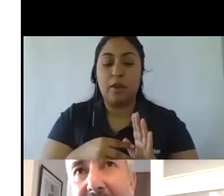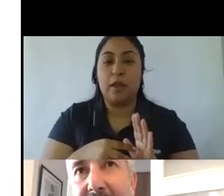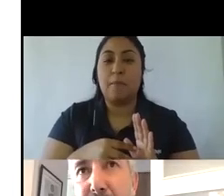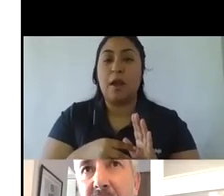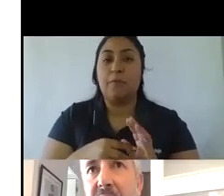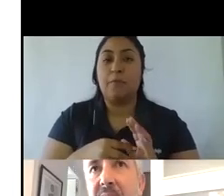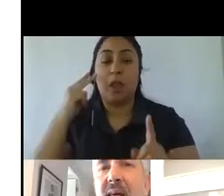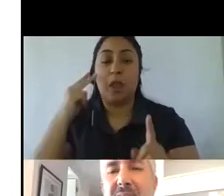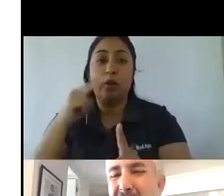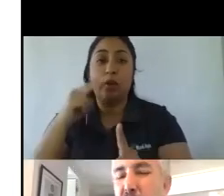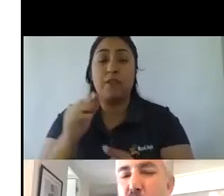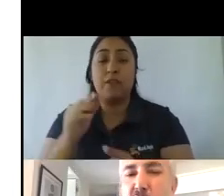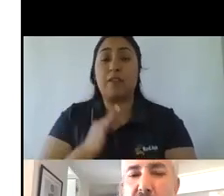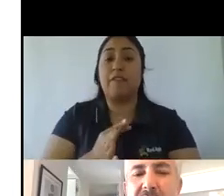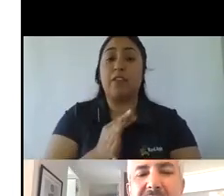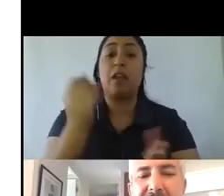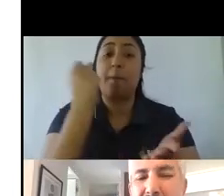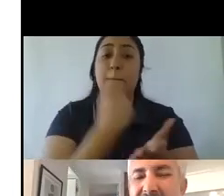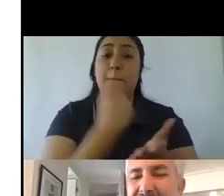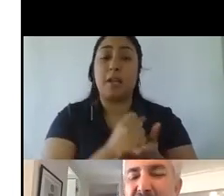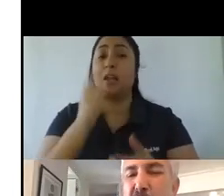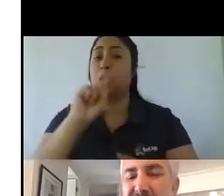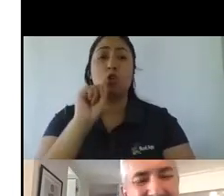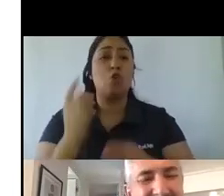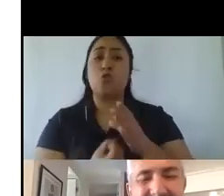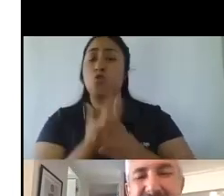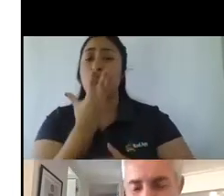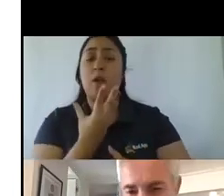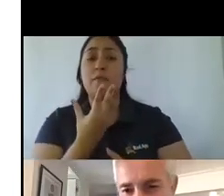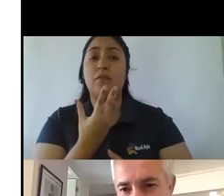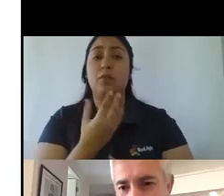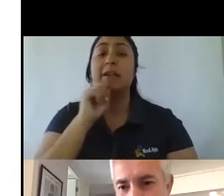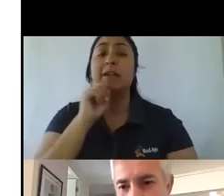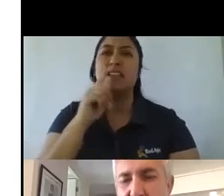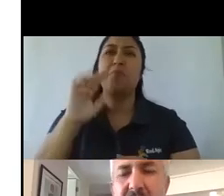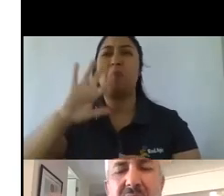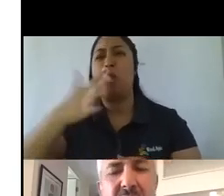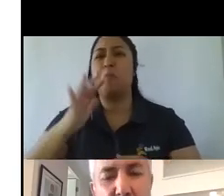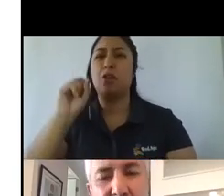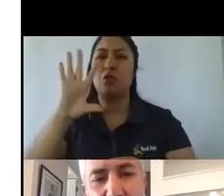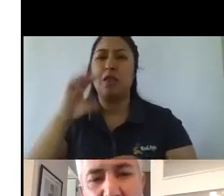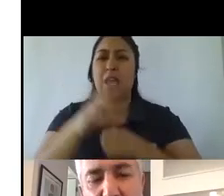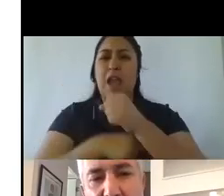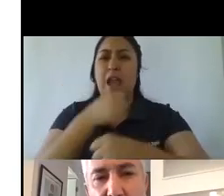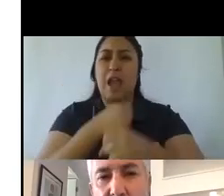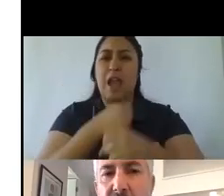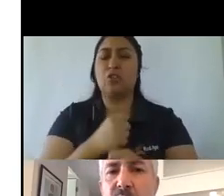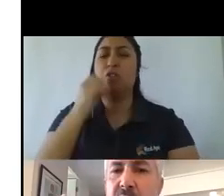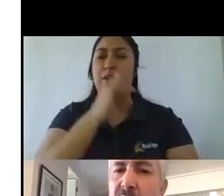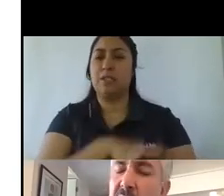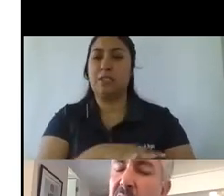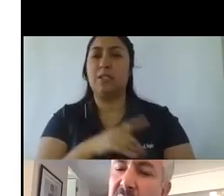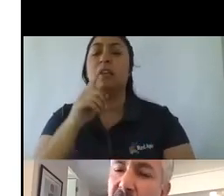lealtad de las marcas que no es nuevo que parece que tiene como ya 10 años en Chile entonces deberíamos tratar de entenderlo